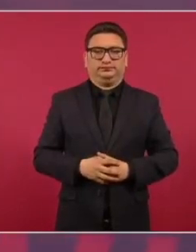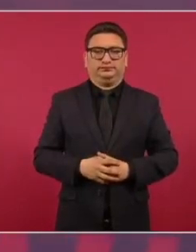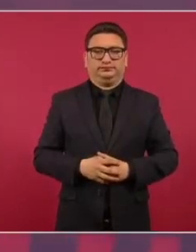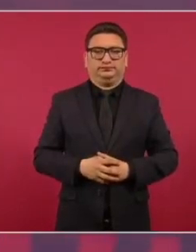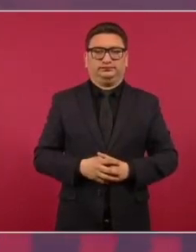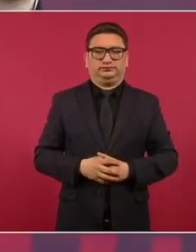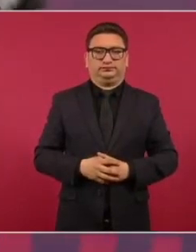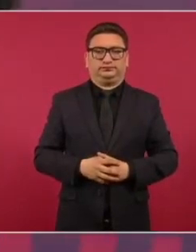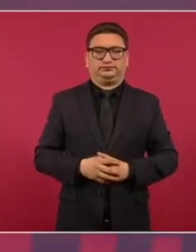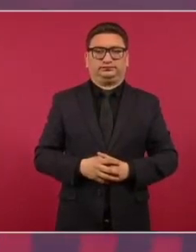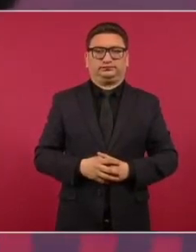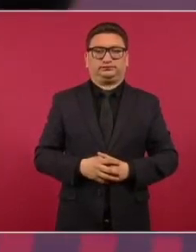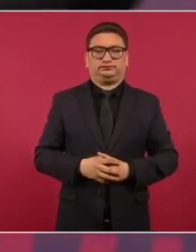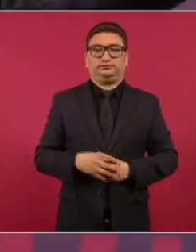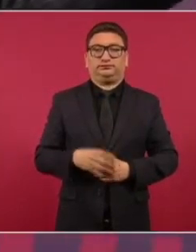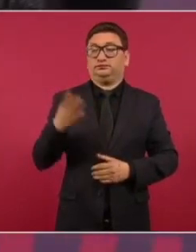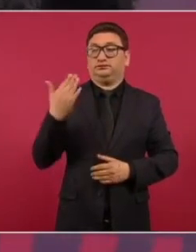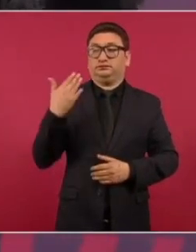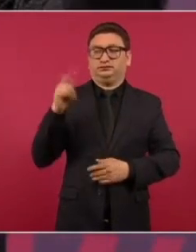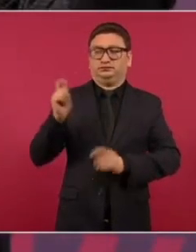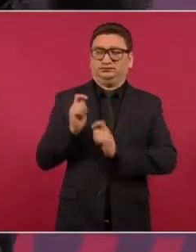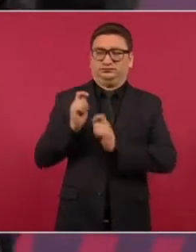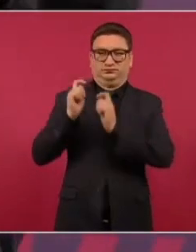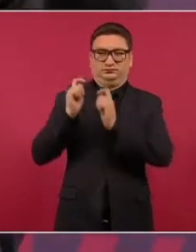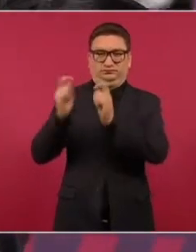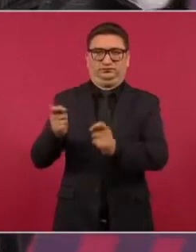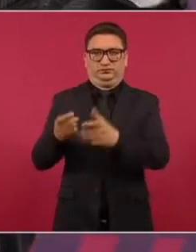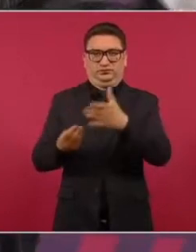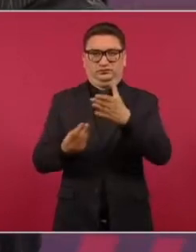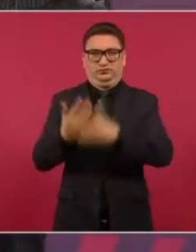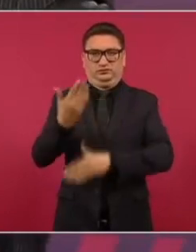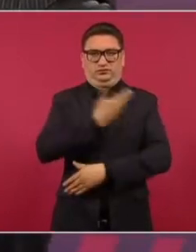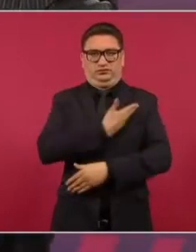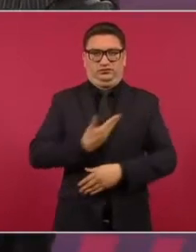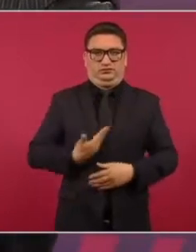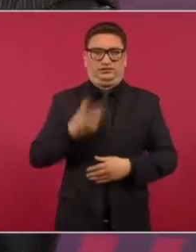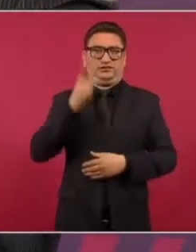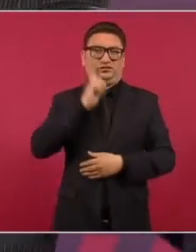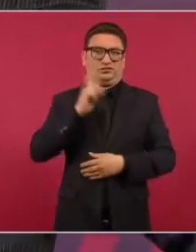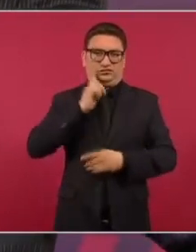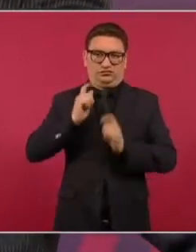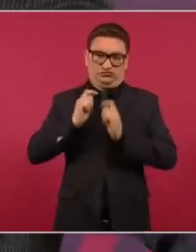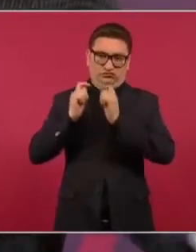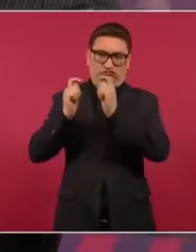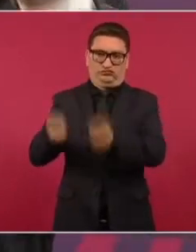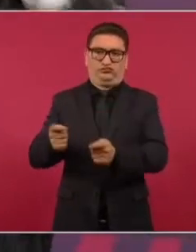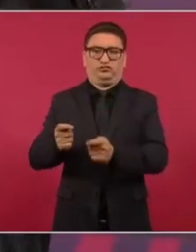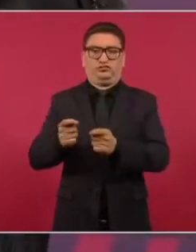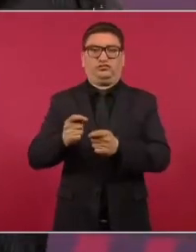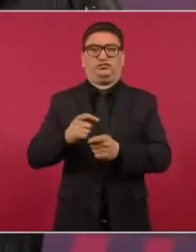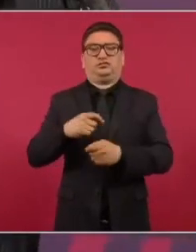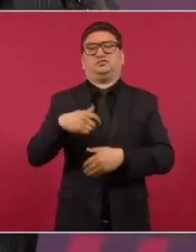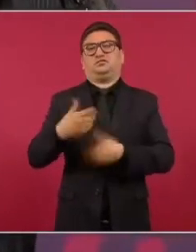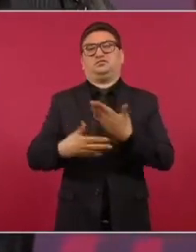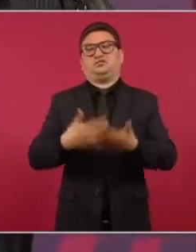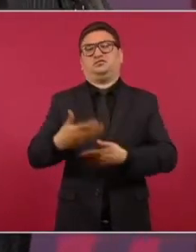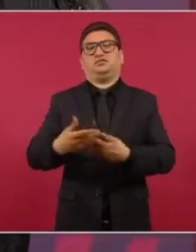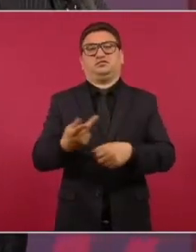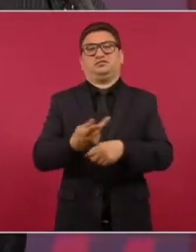Y apenas llegó la nueva presidenta y se desata una ola